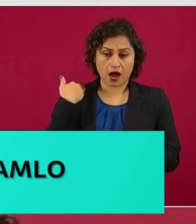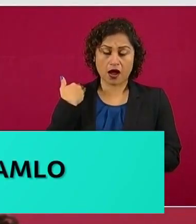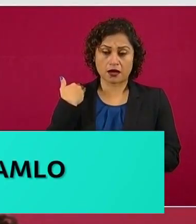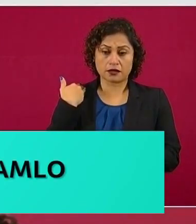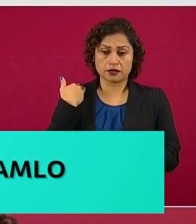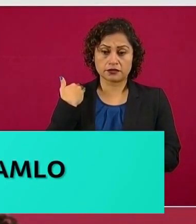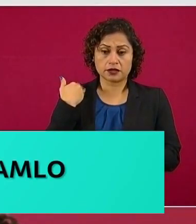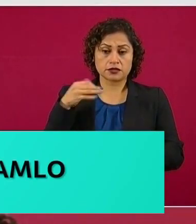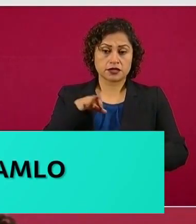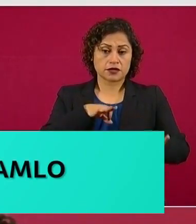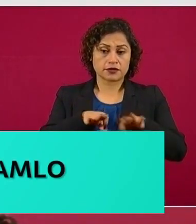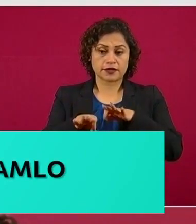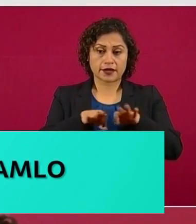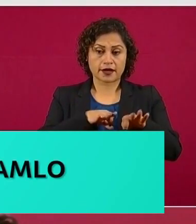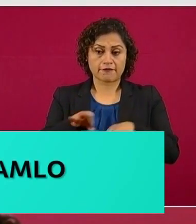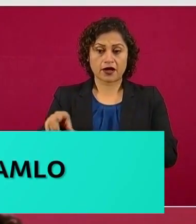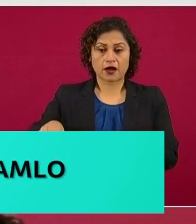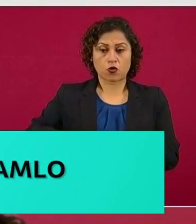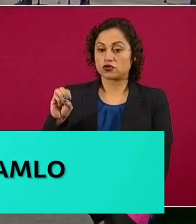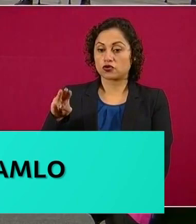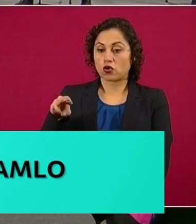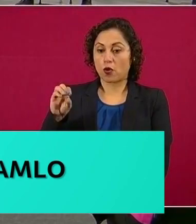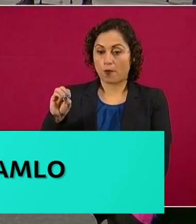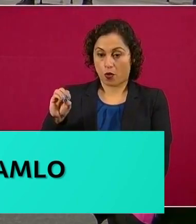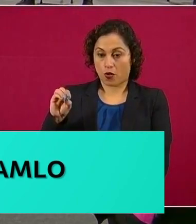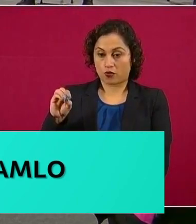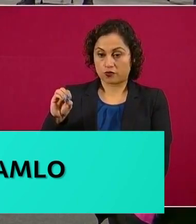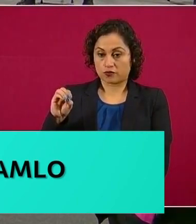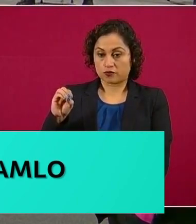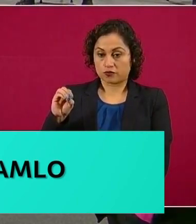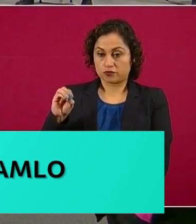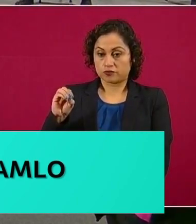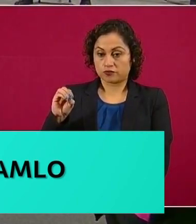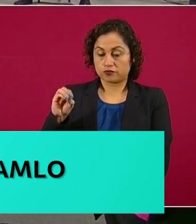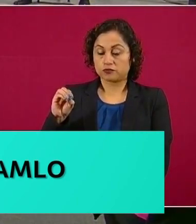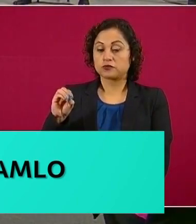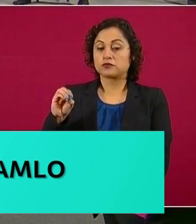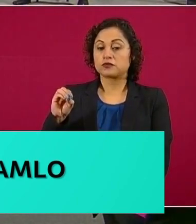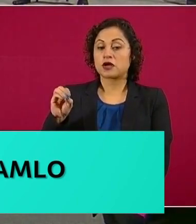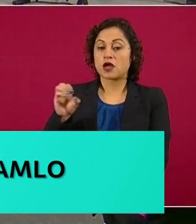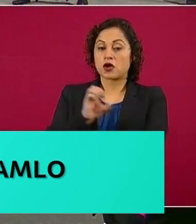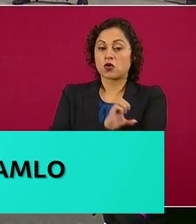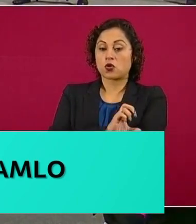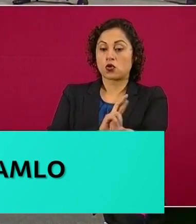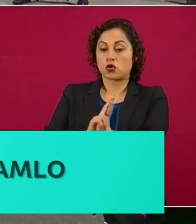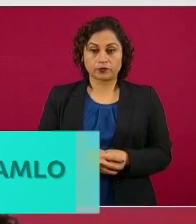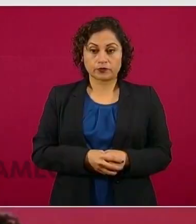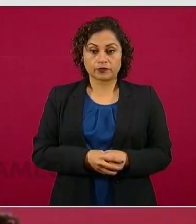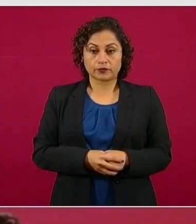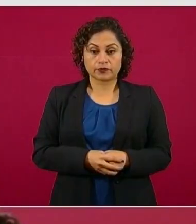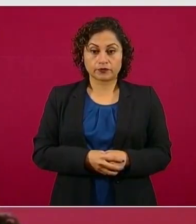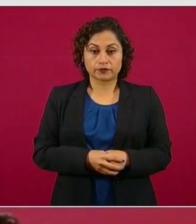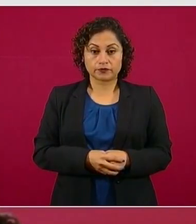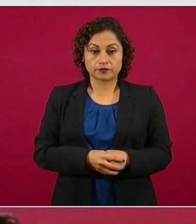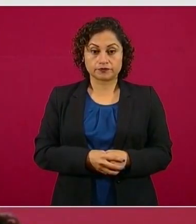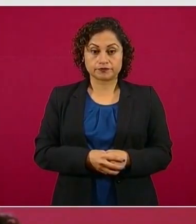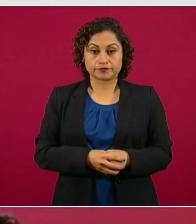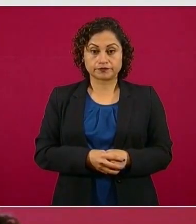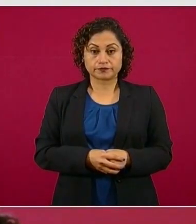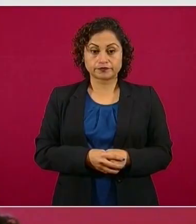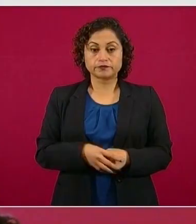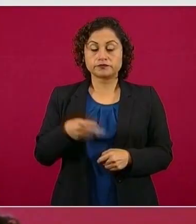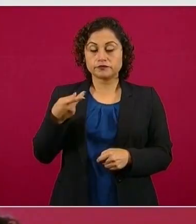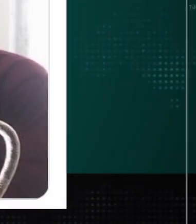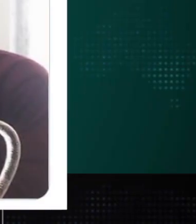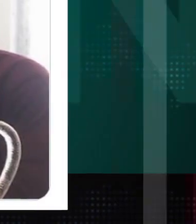desaparecer para reducir recursos. En conferencia de prensa matutina desde Palacio Nacional, el titular del Ejecutivo Federal precisó que desde un